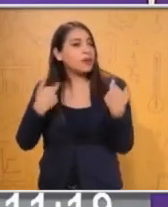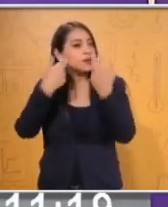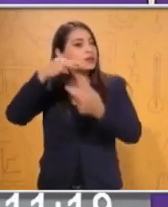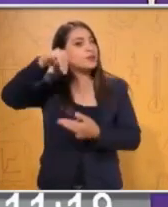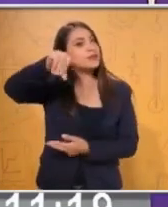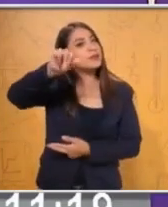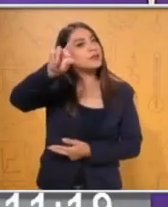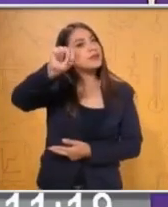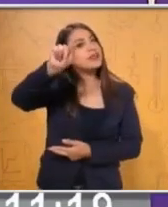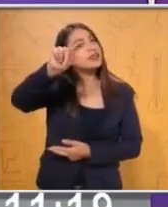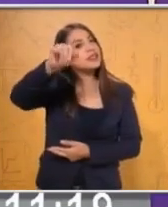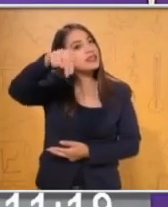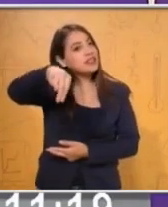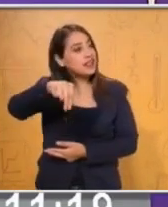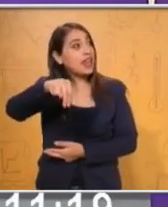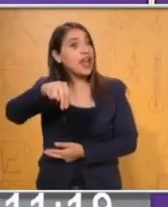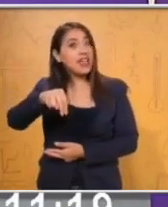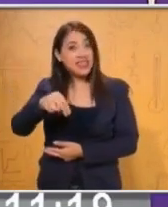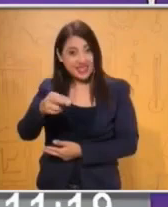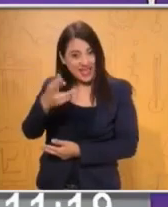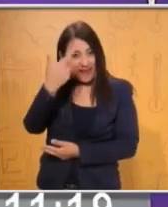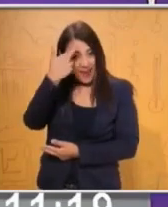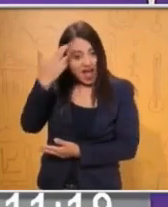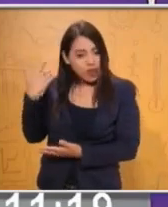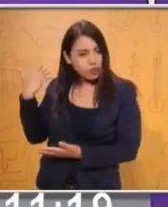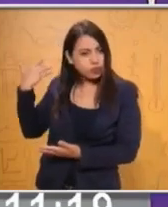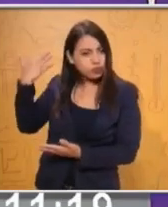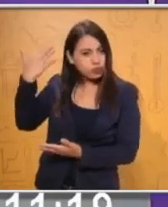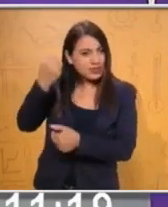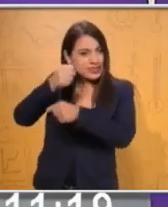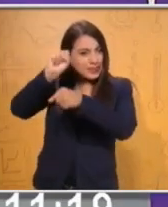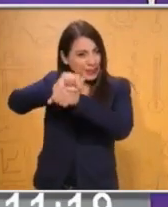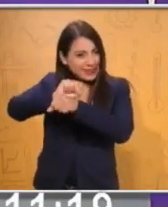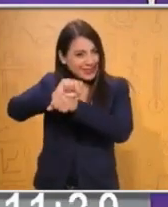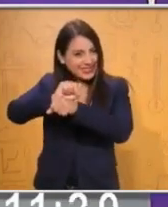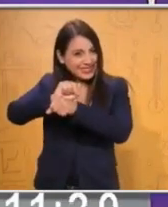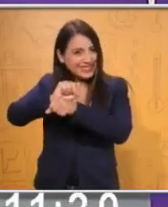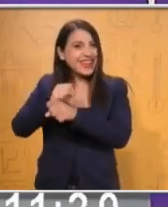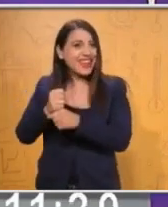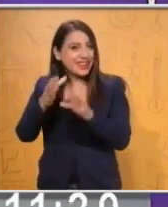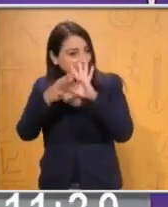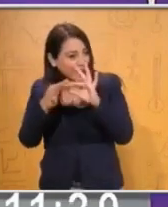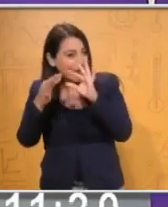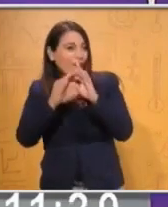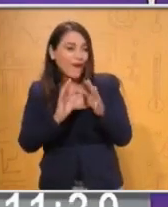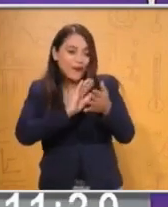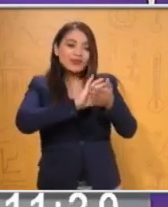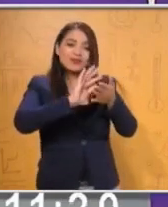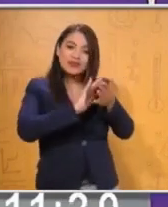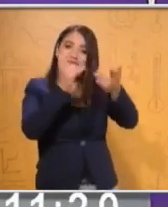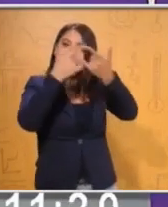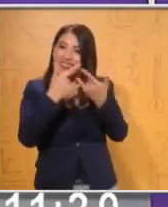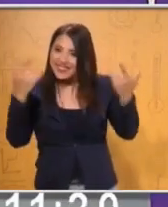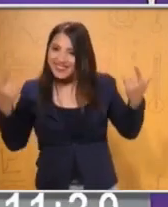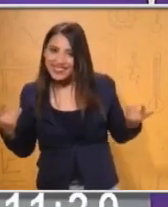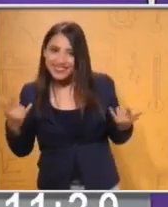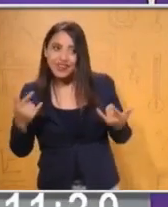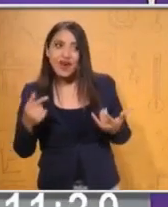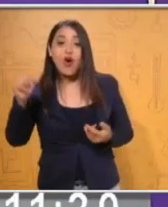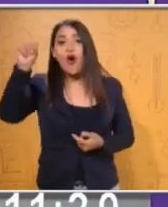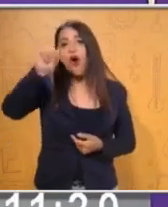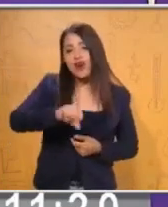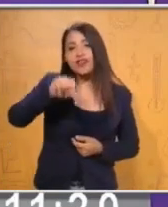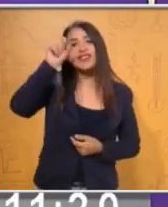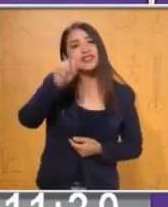¿Te acuerdas que hace dos semanas vino y nos narró una historia muy linda? Bueno, el día de hoy también vamos a ver una lectura. Maestro. Muy buen día maestra